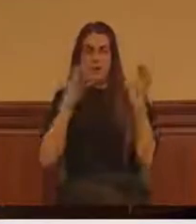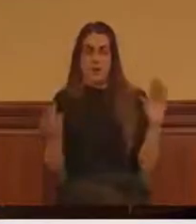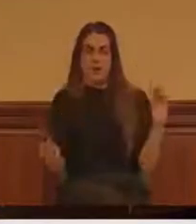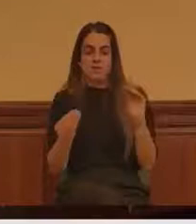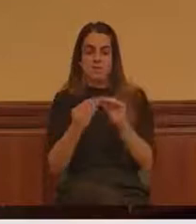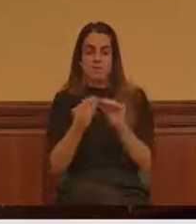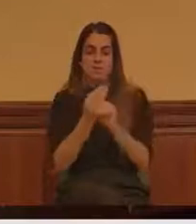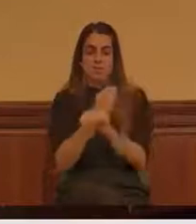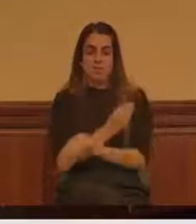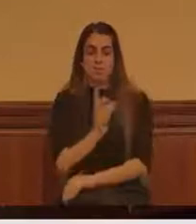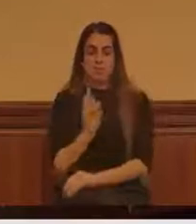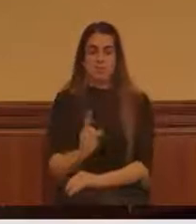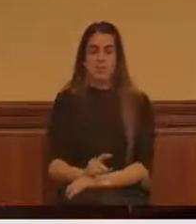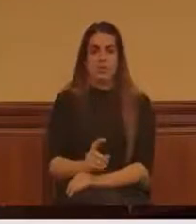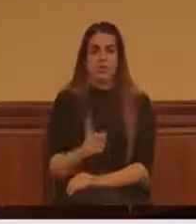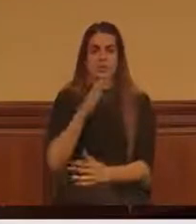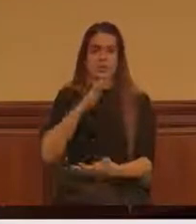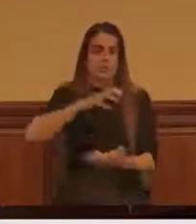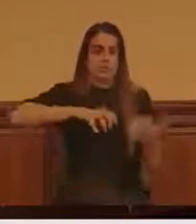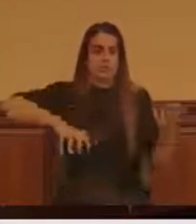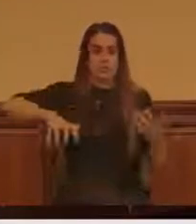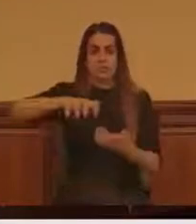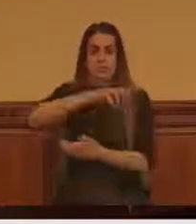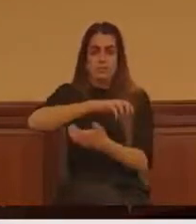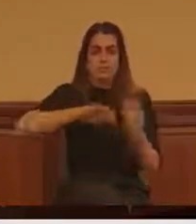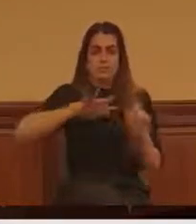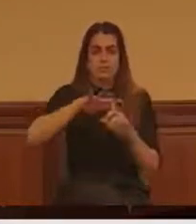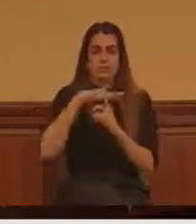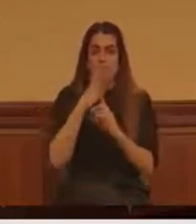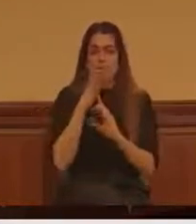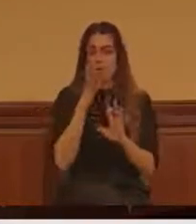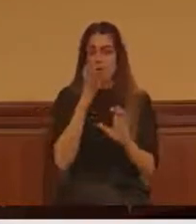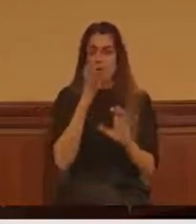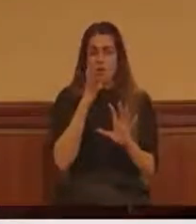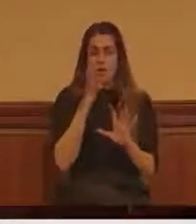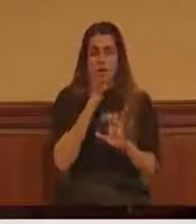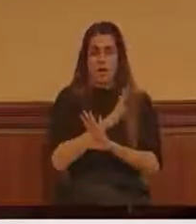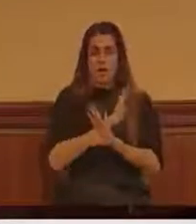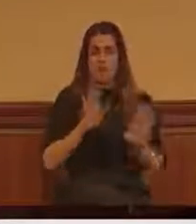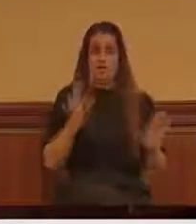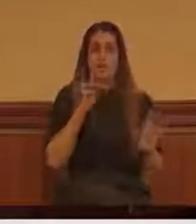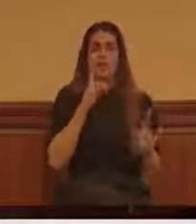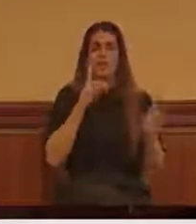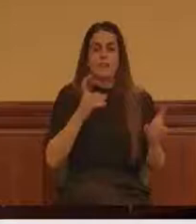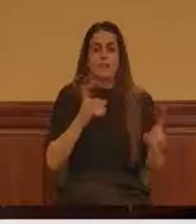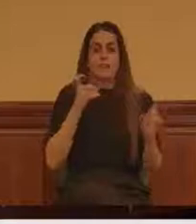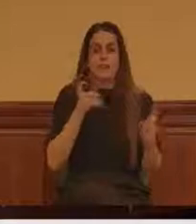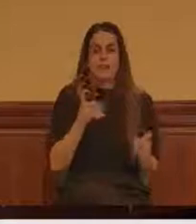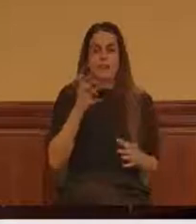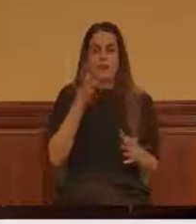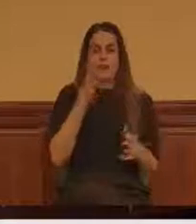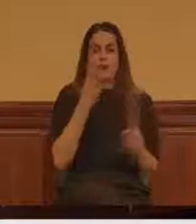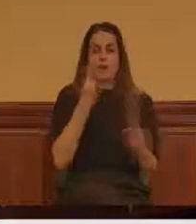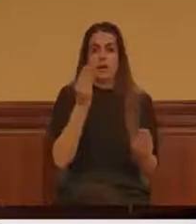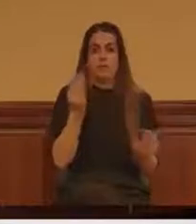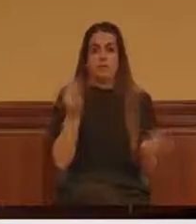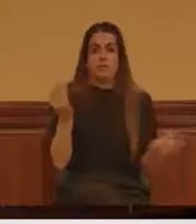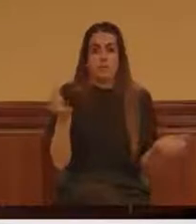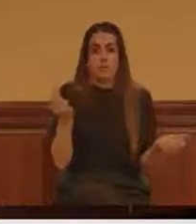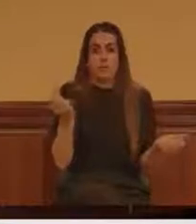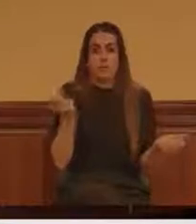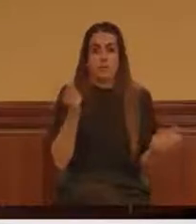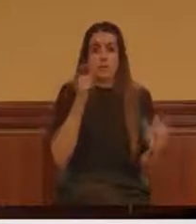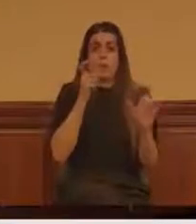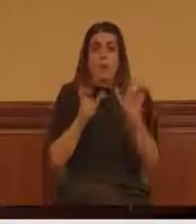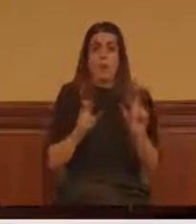En fin, una odisea para conseguir que no se quedara todo en buenas palabras